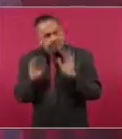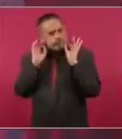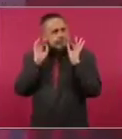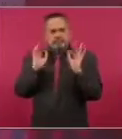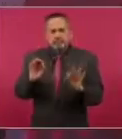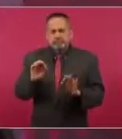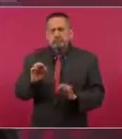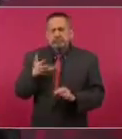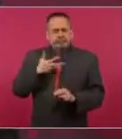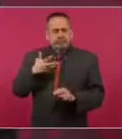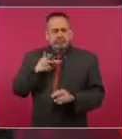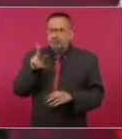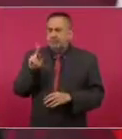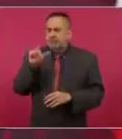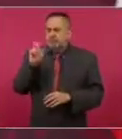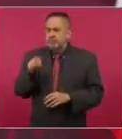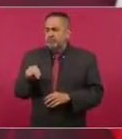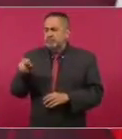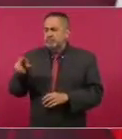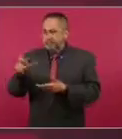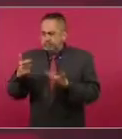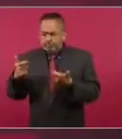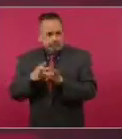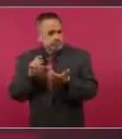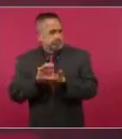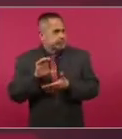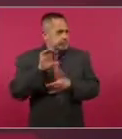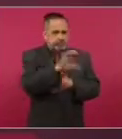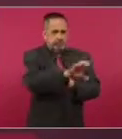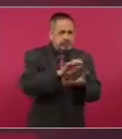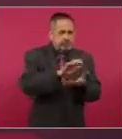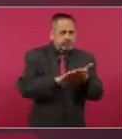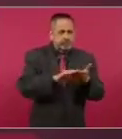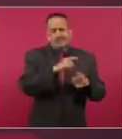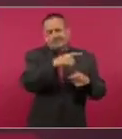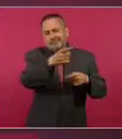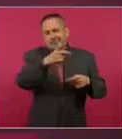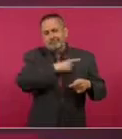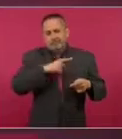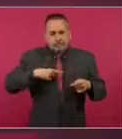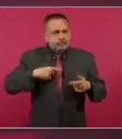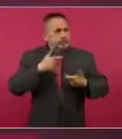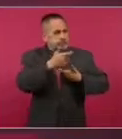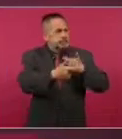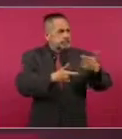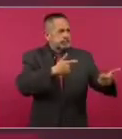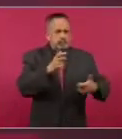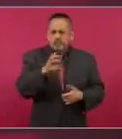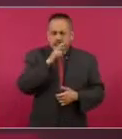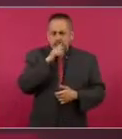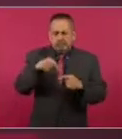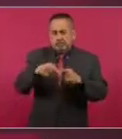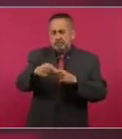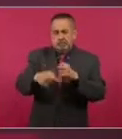para cubrir deudas para este año.